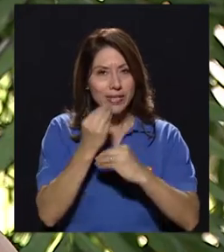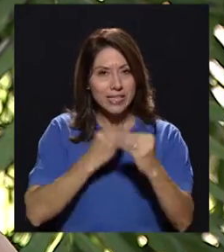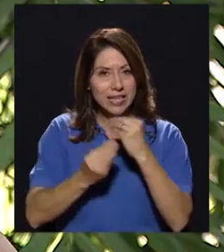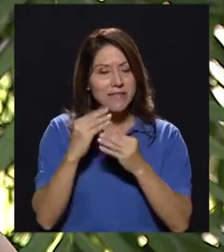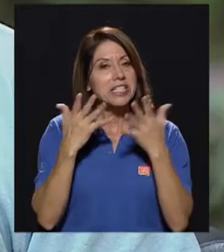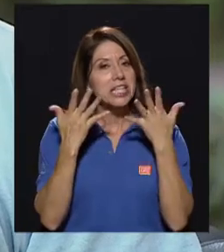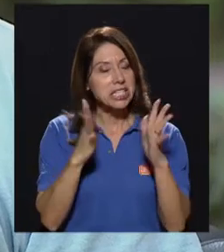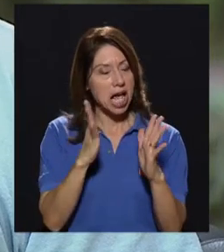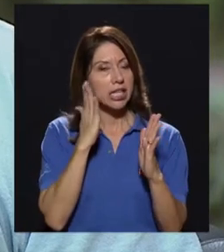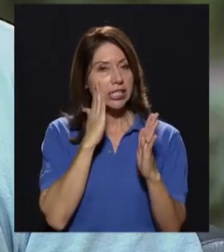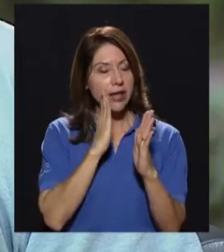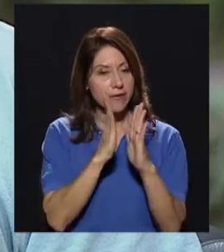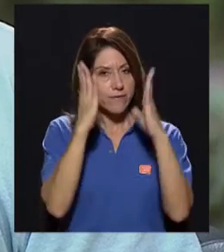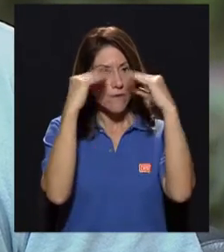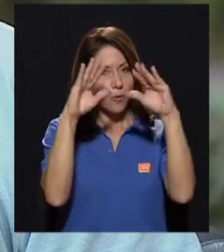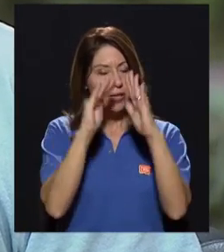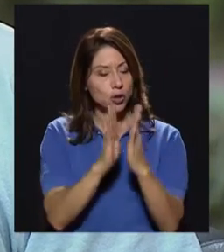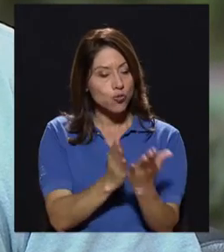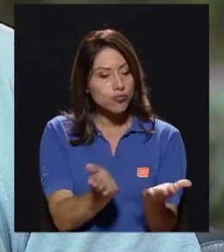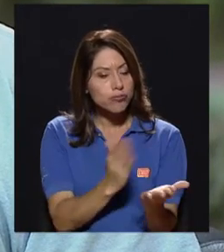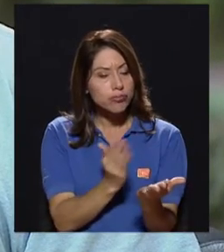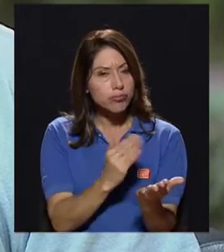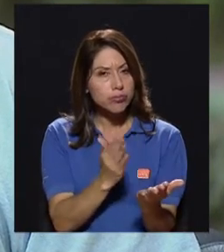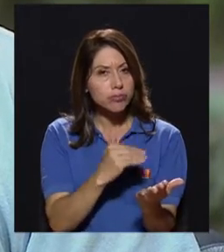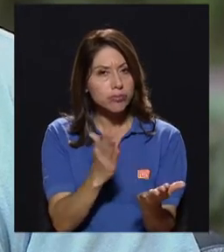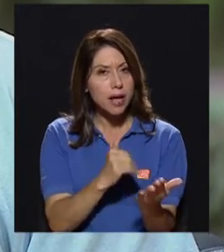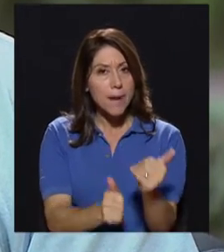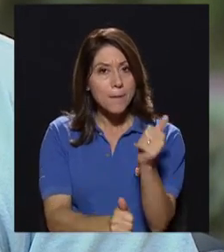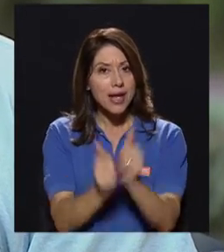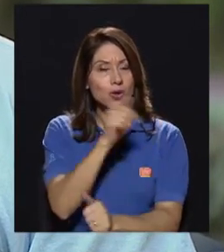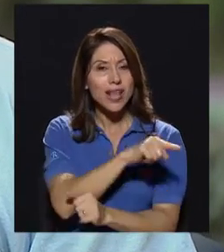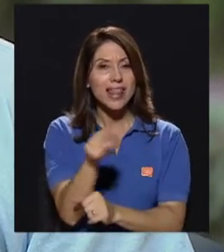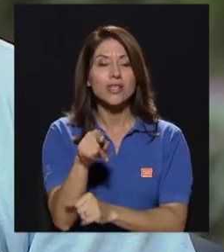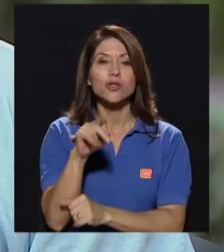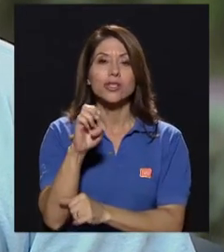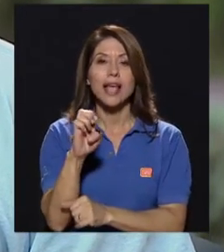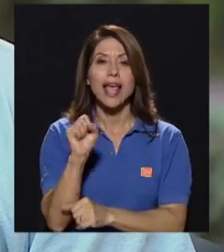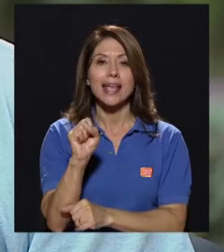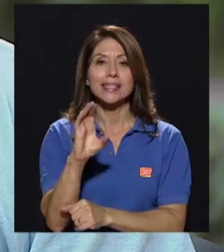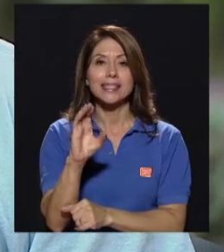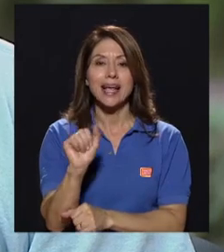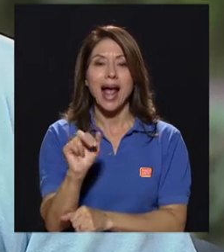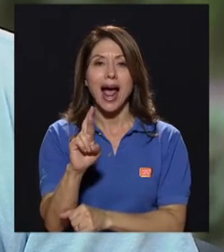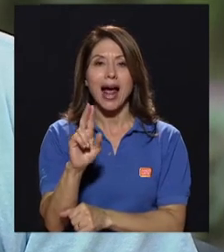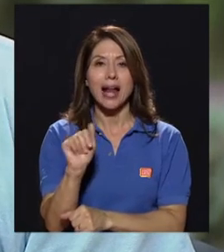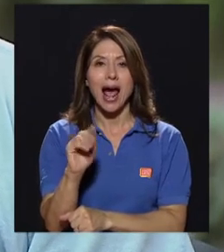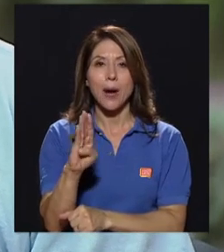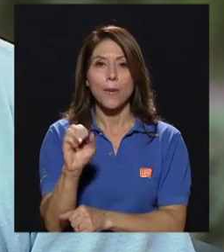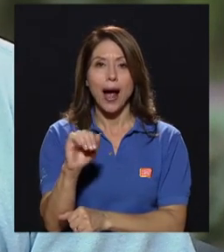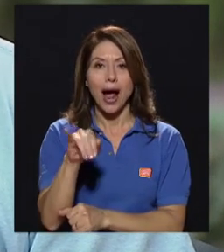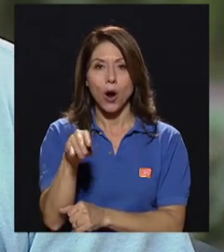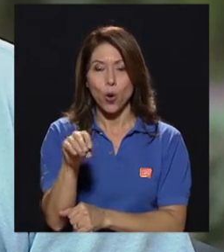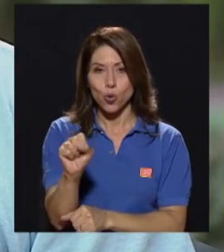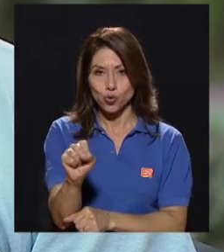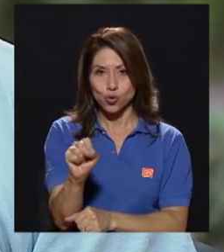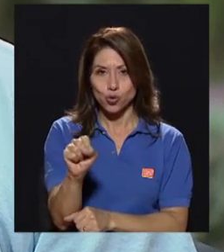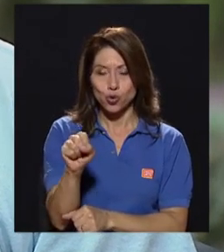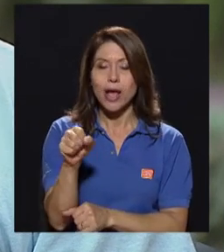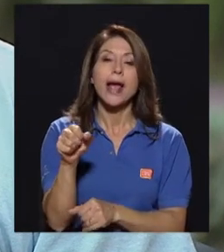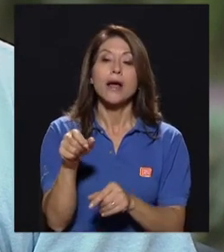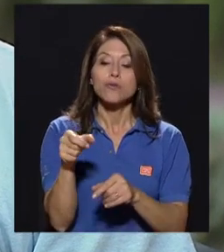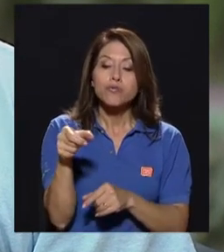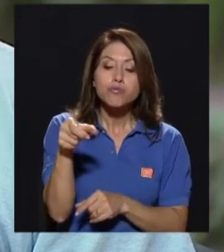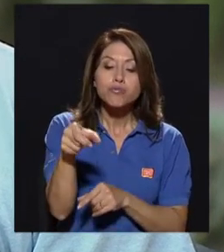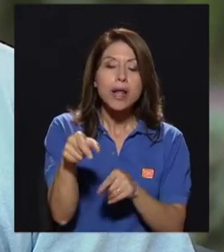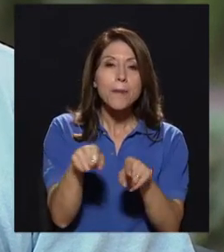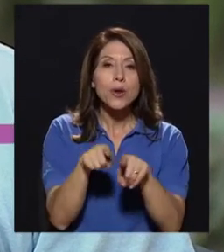en la literatura, la mayoría de especies son escarabajos, son del grupo de los coleópteros, escarabajos. Pero